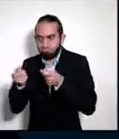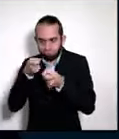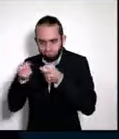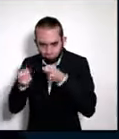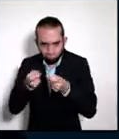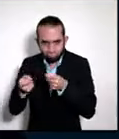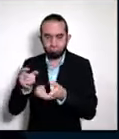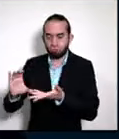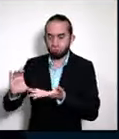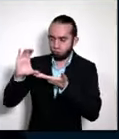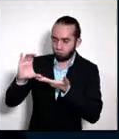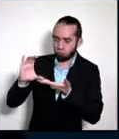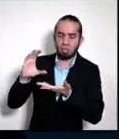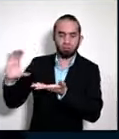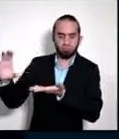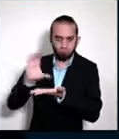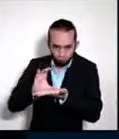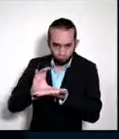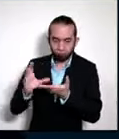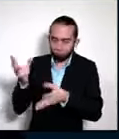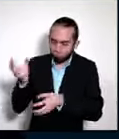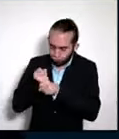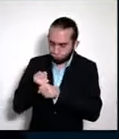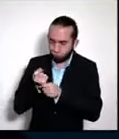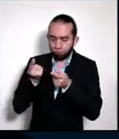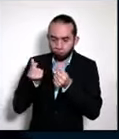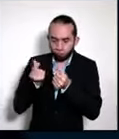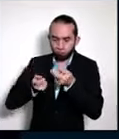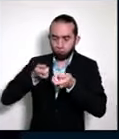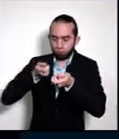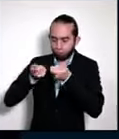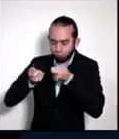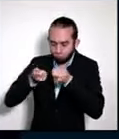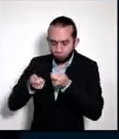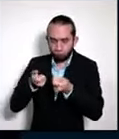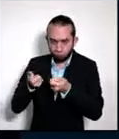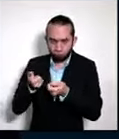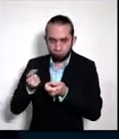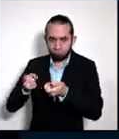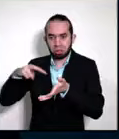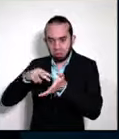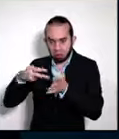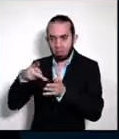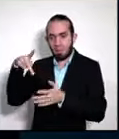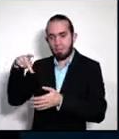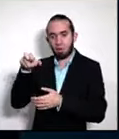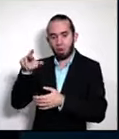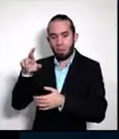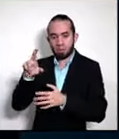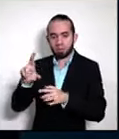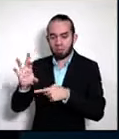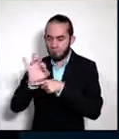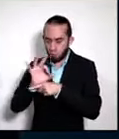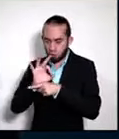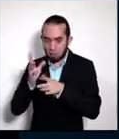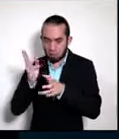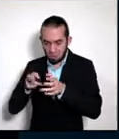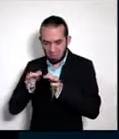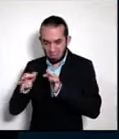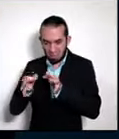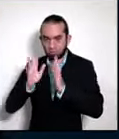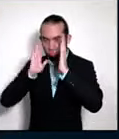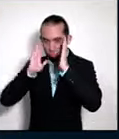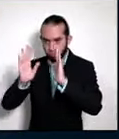la que los recibe y los gerencia pues ellos se dedicarán a estas funciones que hemos venido explicando esta noche